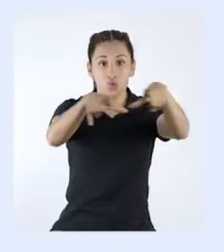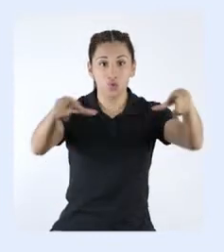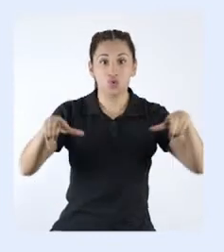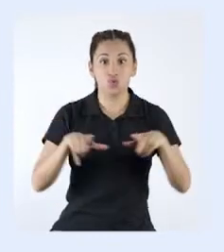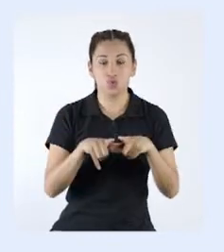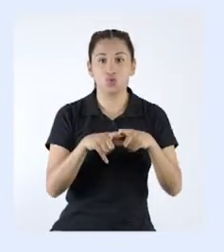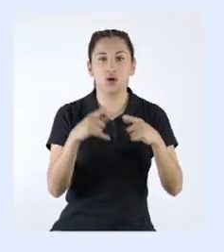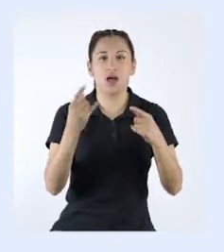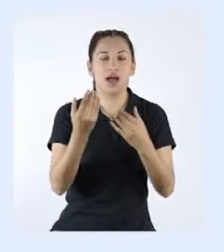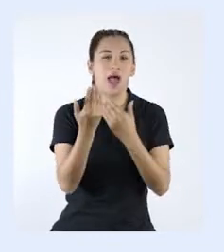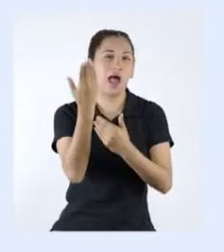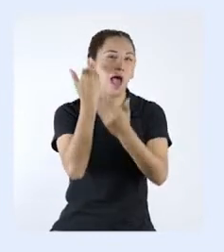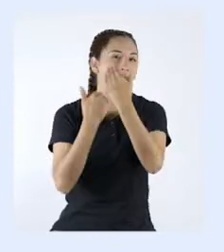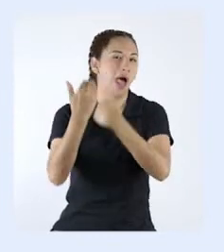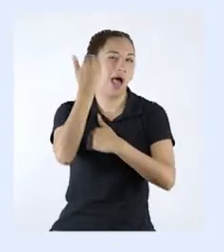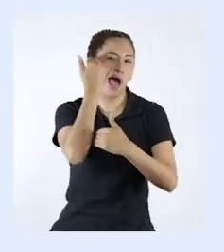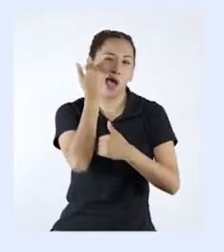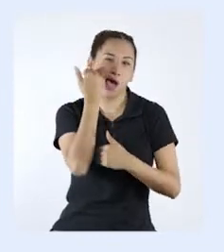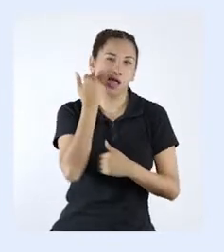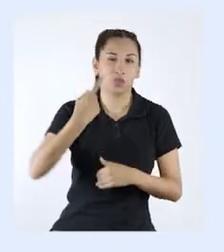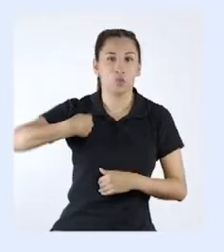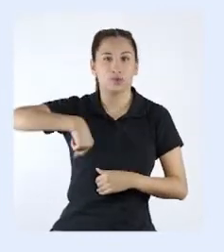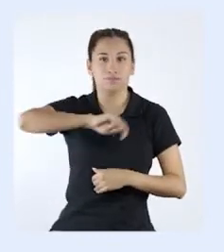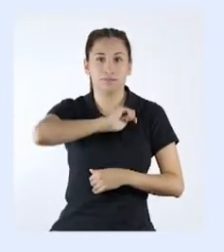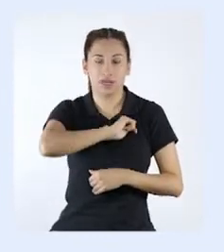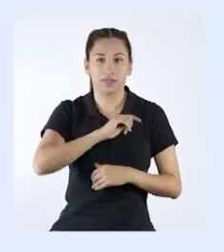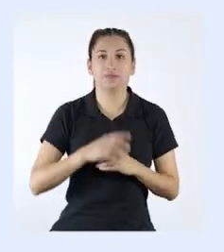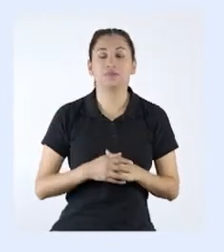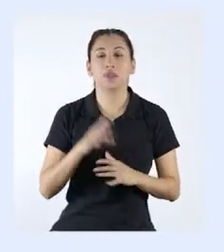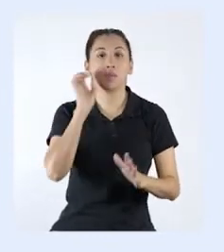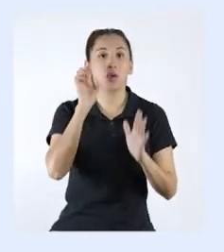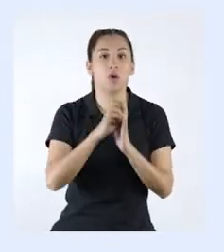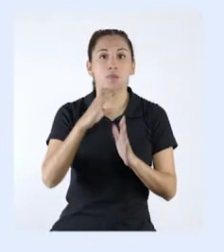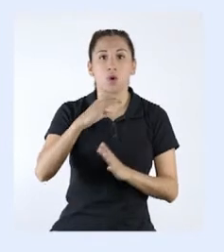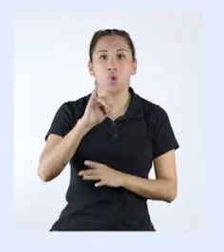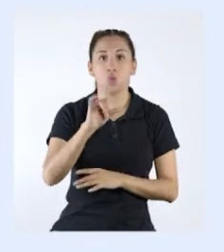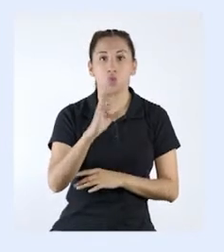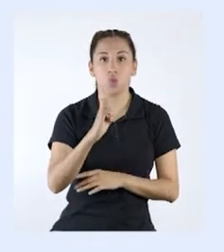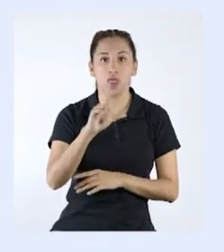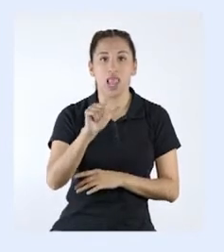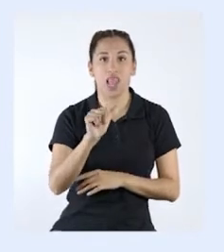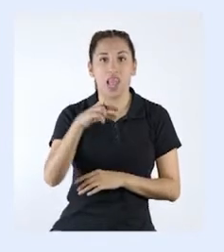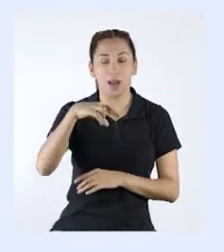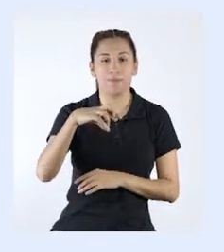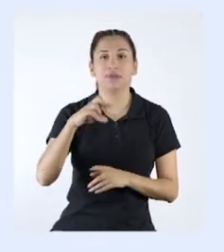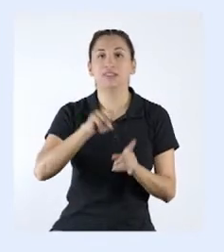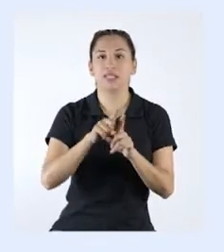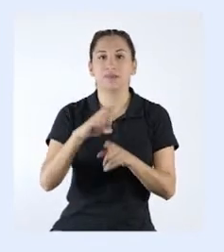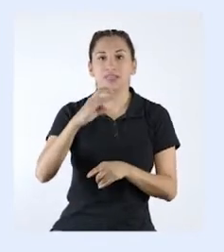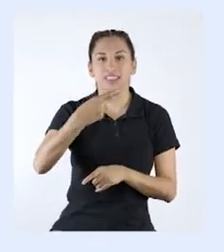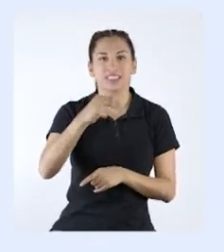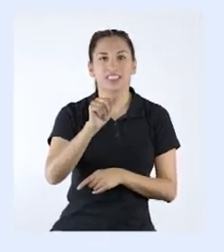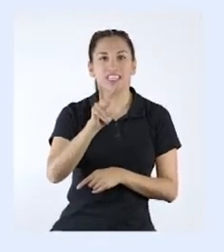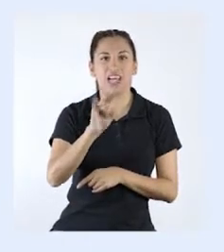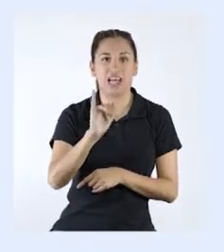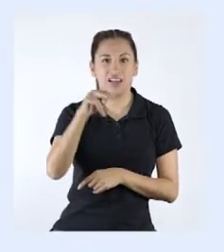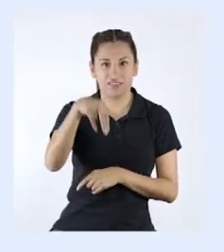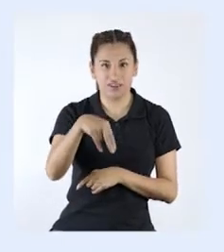monumentos de la época prehispánica. Por ejemplo, Cuelap y Chavín de Huántar.